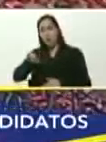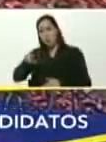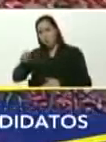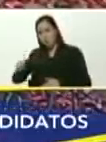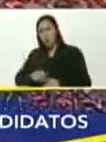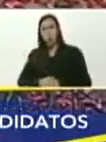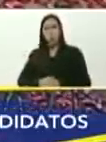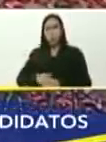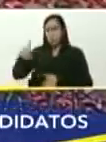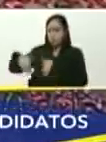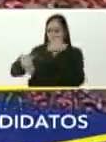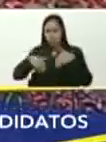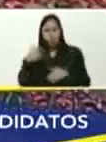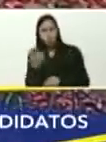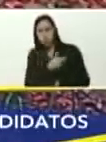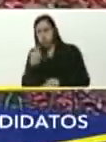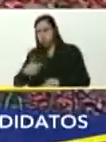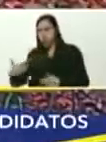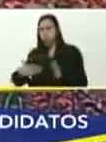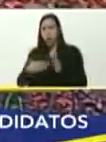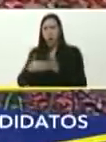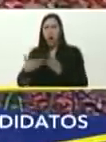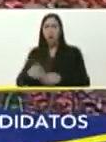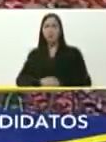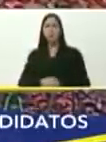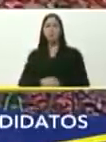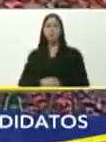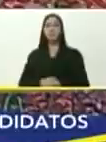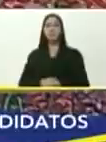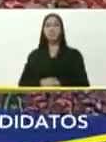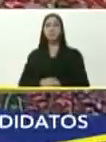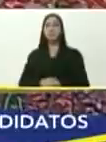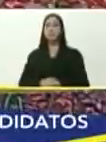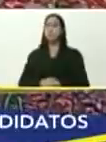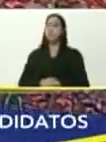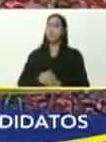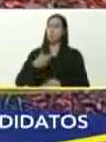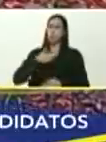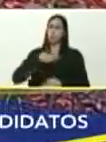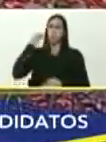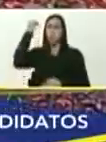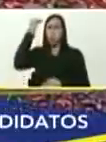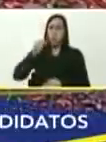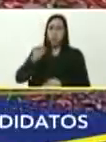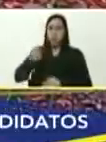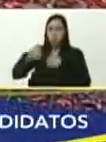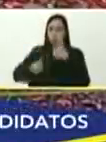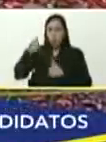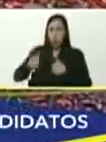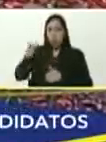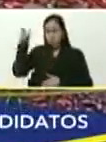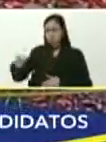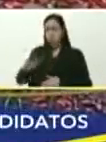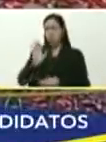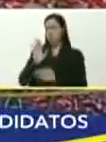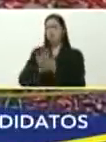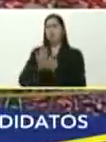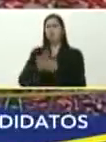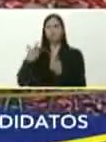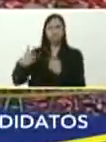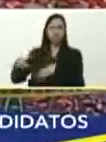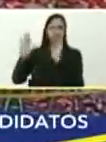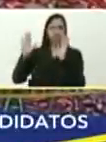buscando votos, criticando a García Carneiro, yo lo primero que pensé, de ese candidato, déjalo quieto, chico,